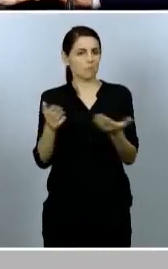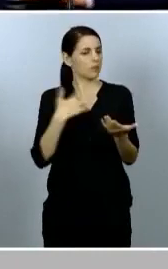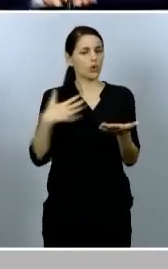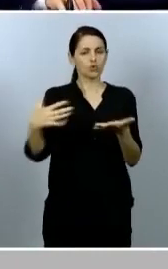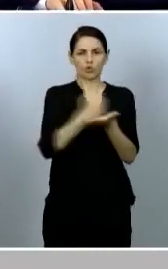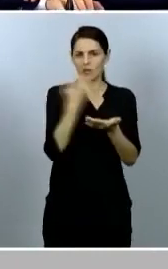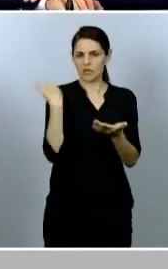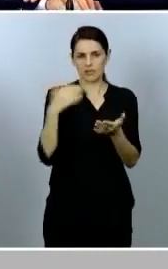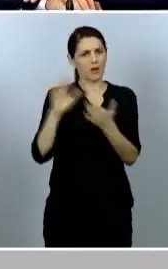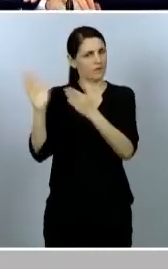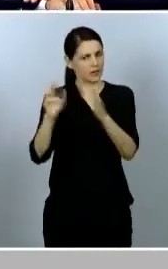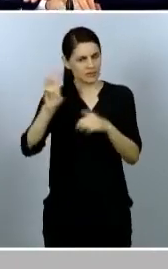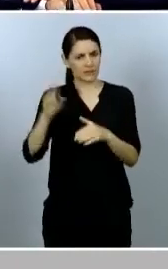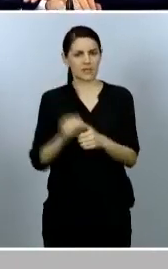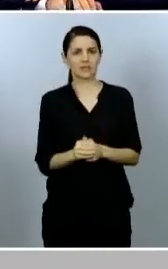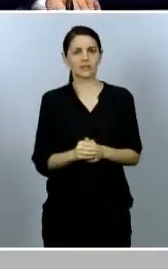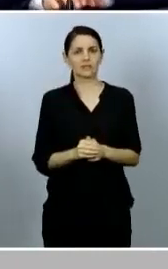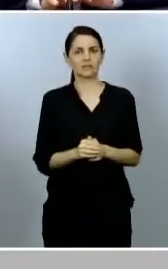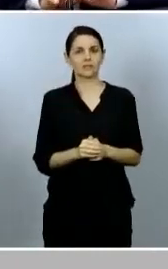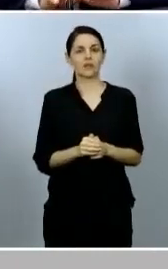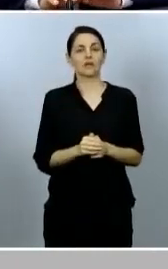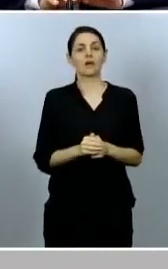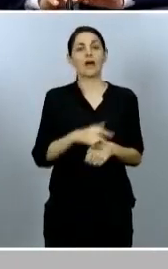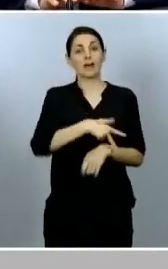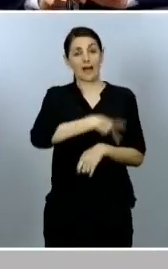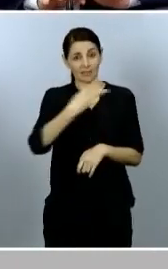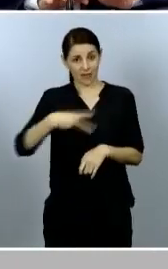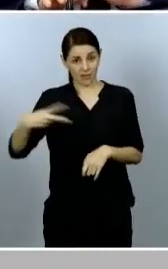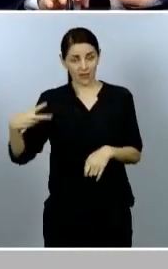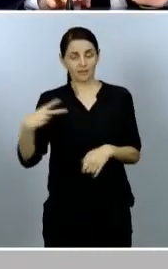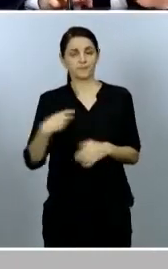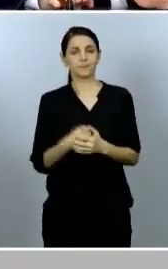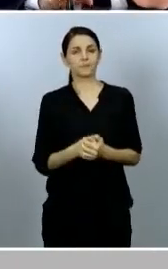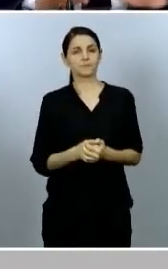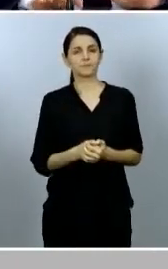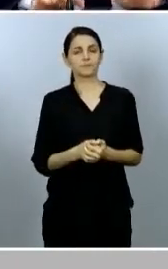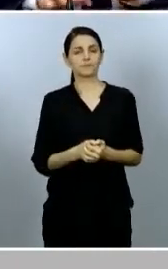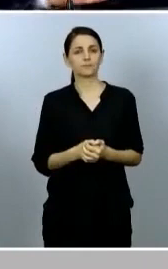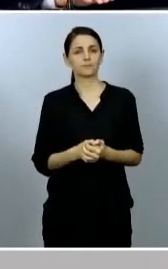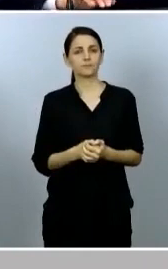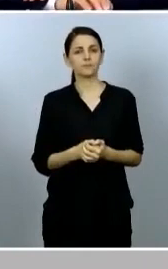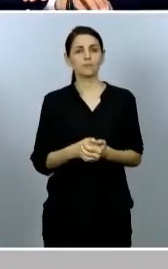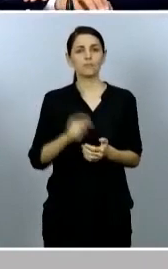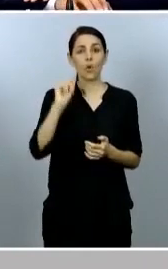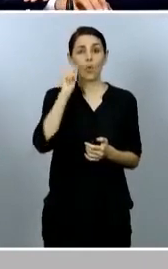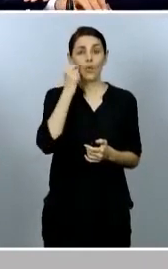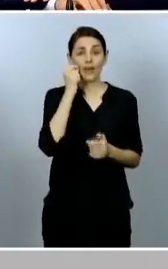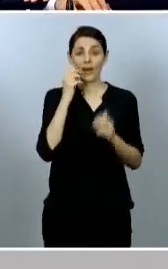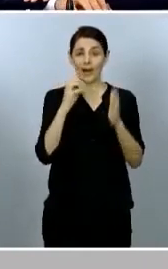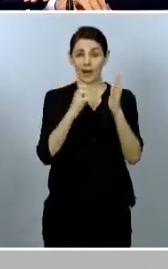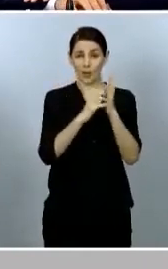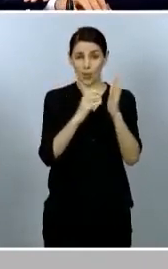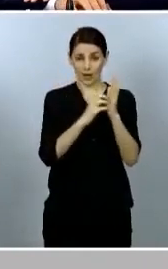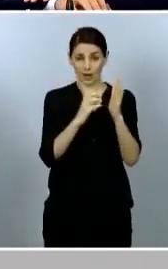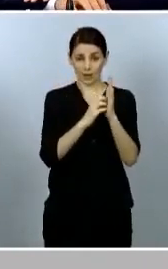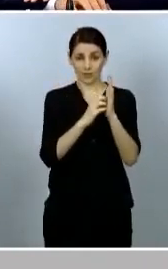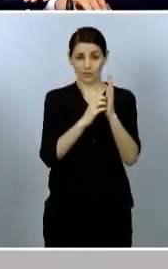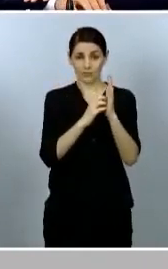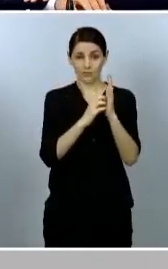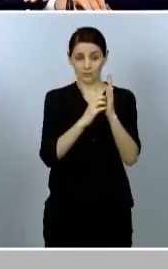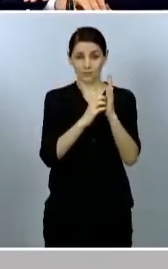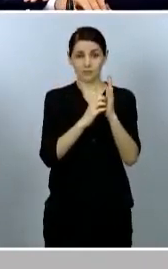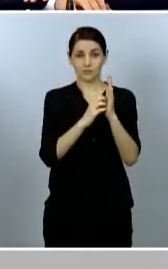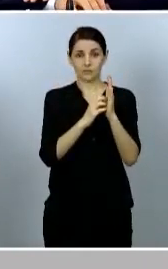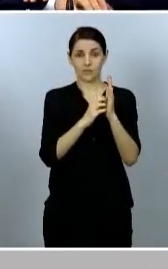la comunidad autónoma de Cantabria, las provincias de Guadalajara y Cuenca en la comunidad autónoma de Castilla-La